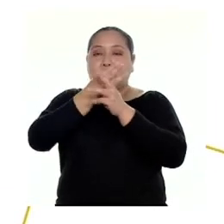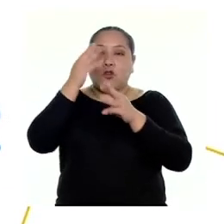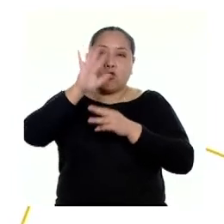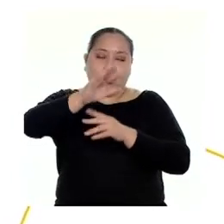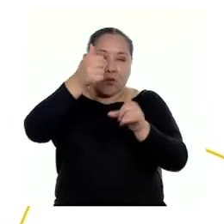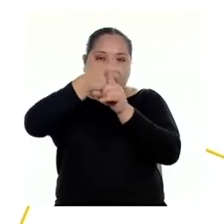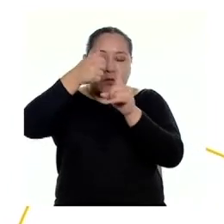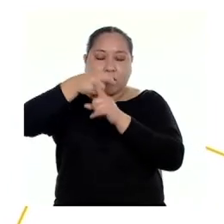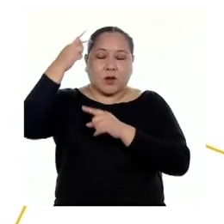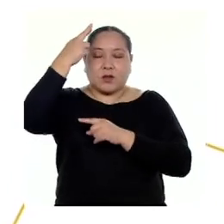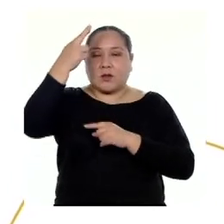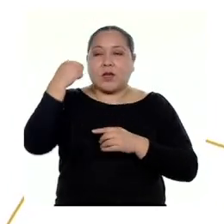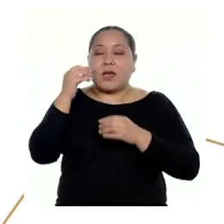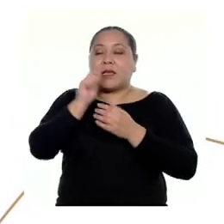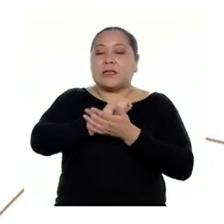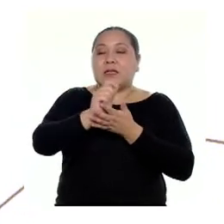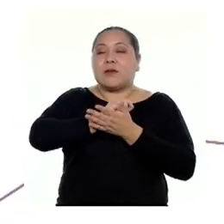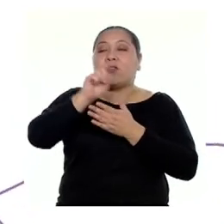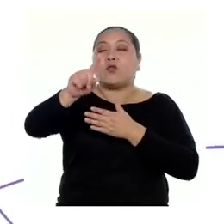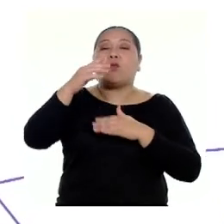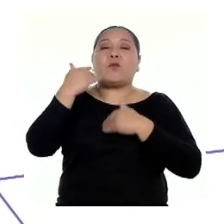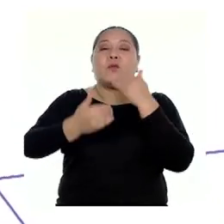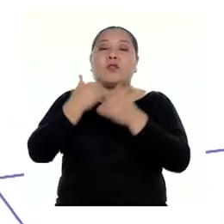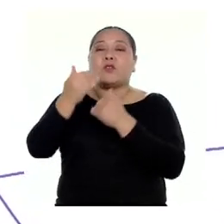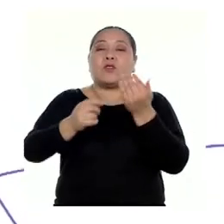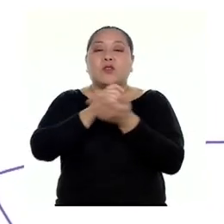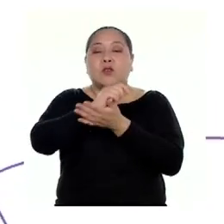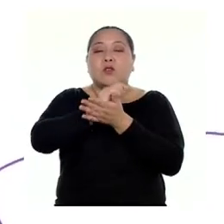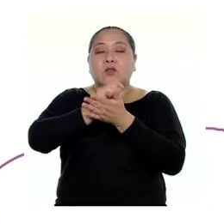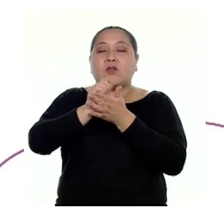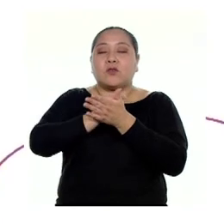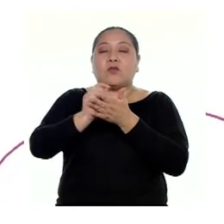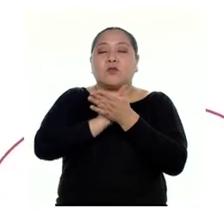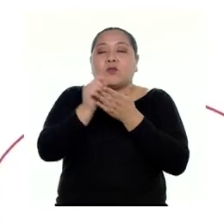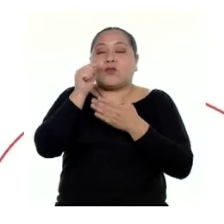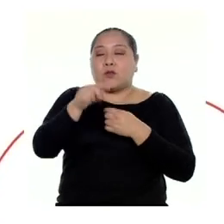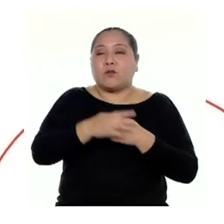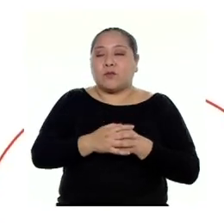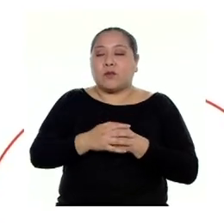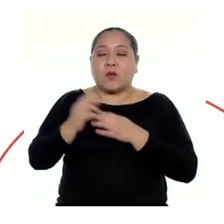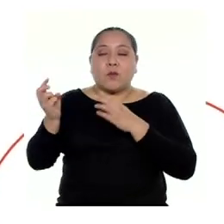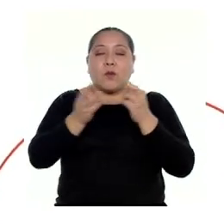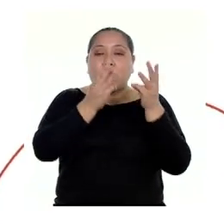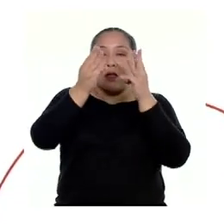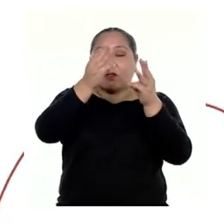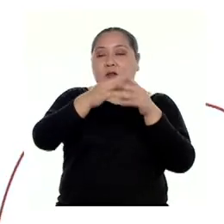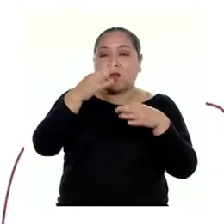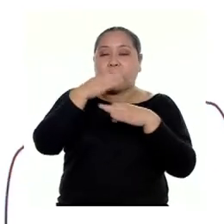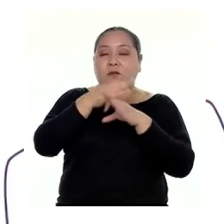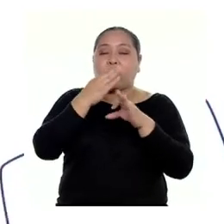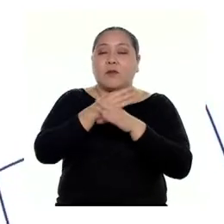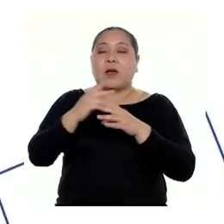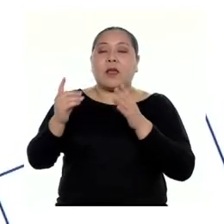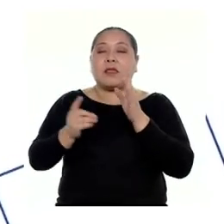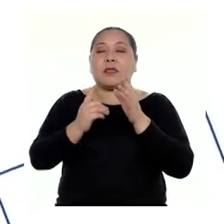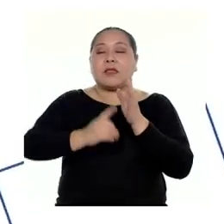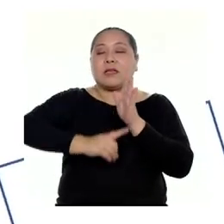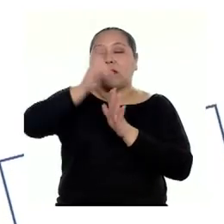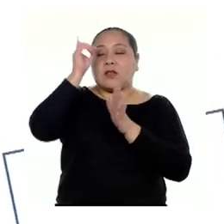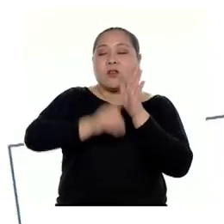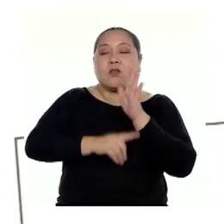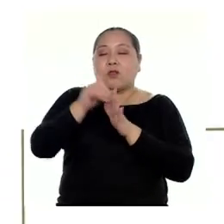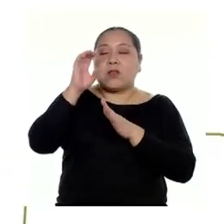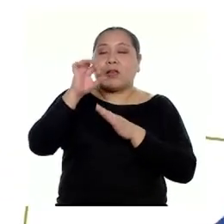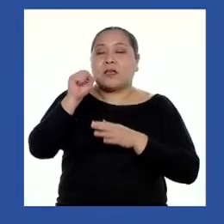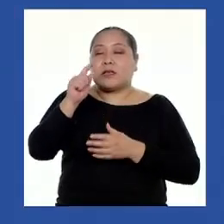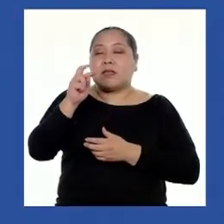de descuento es la más económica? ¿Cuál situaciones de ¿Cuál